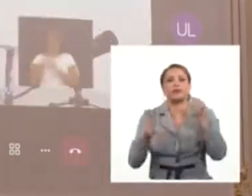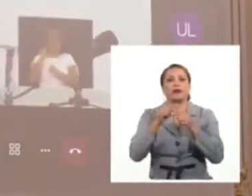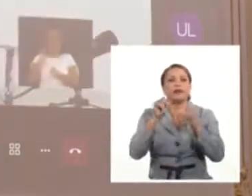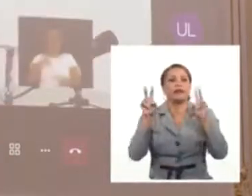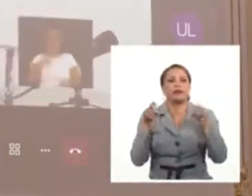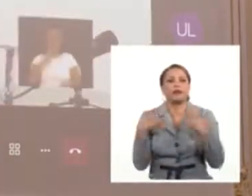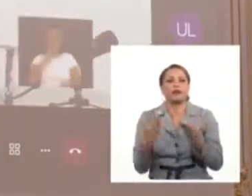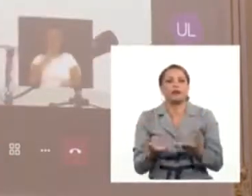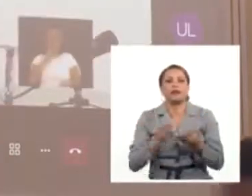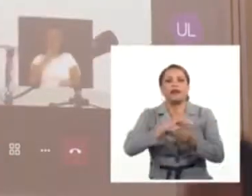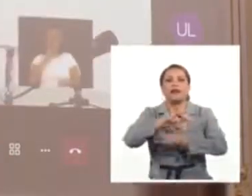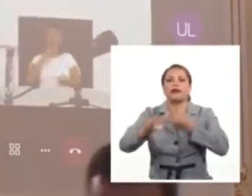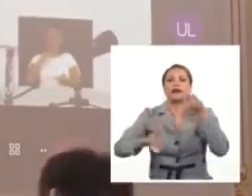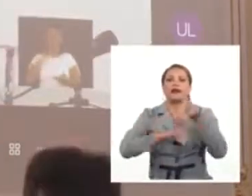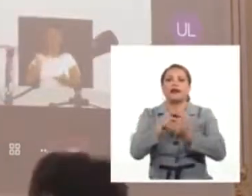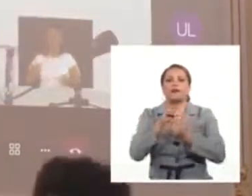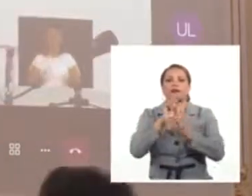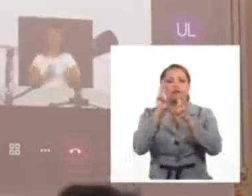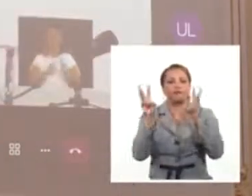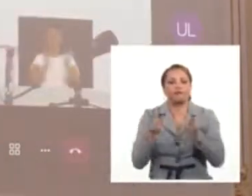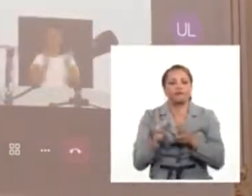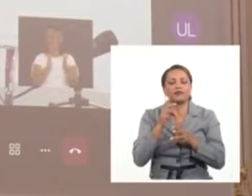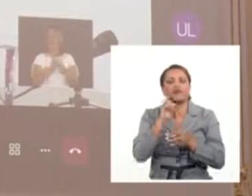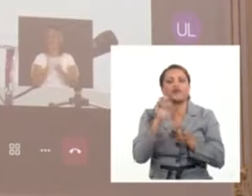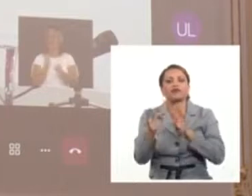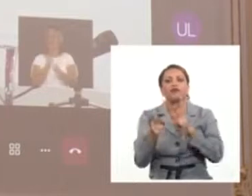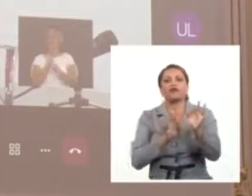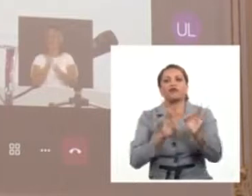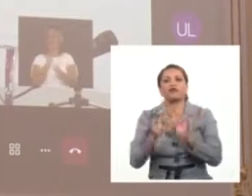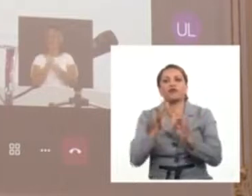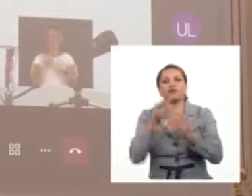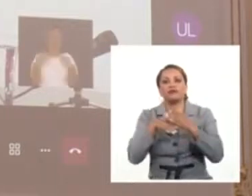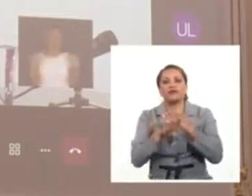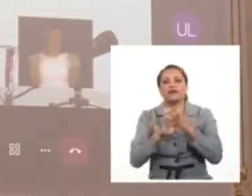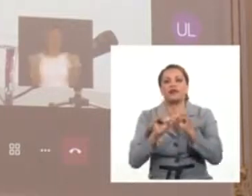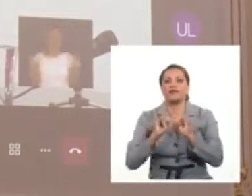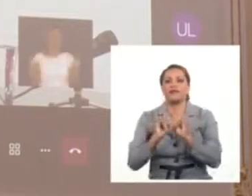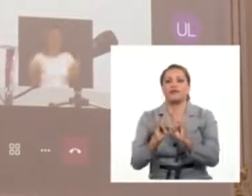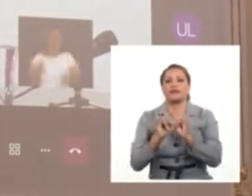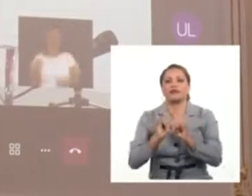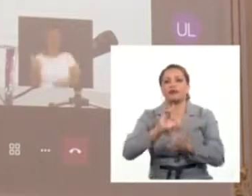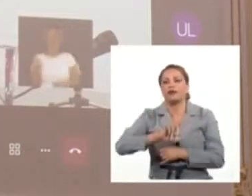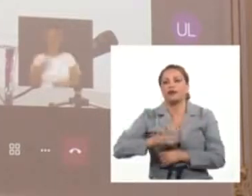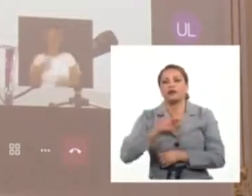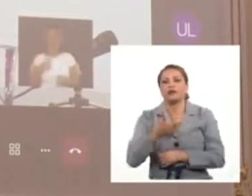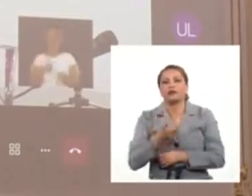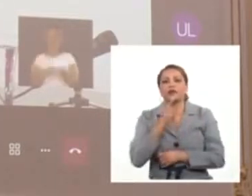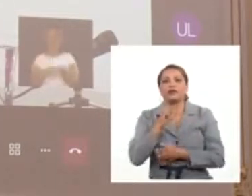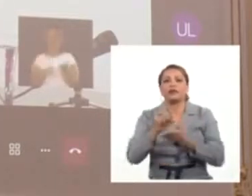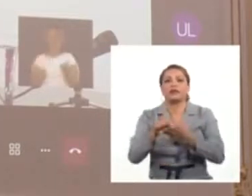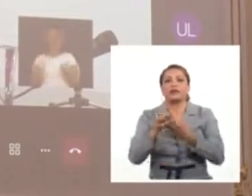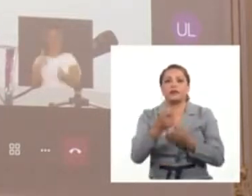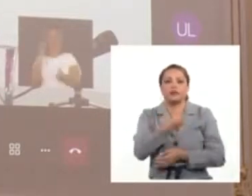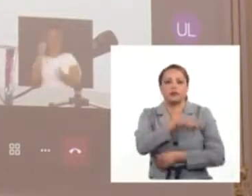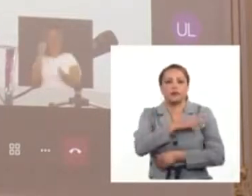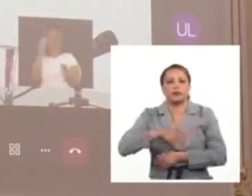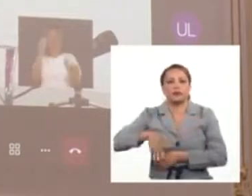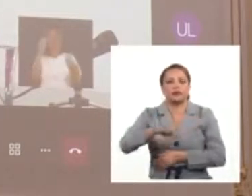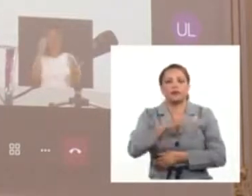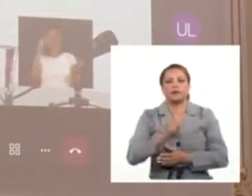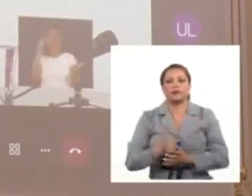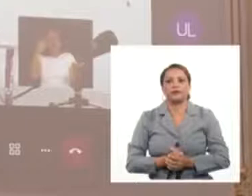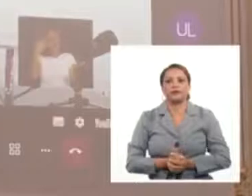fueron la transformación digital en función del acceso a la información, la cultura y los servicios públicos, la